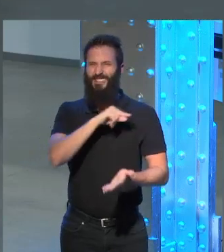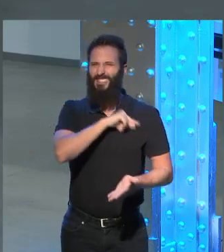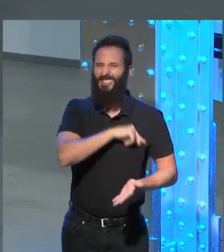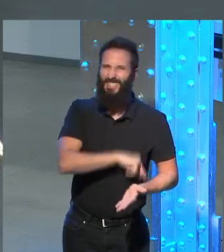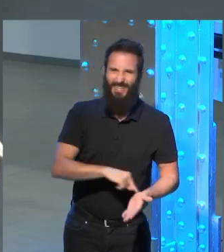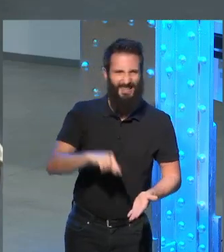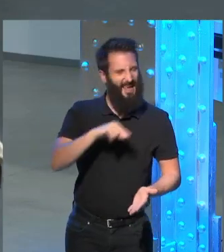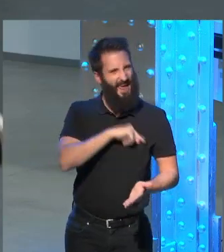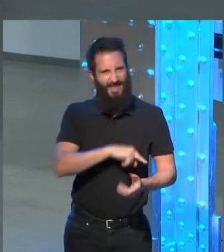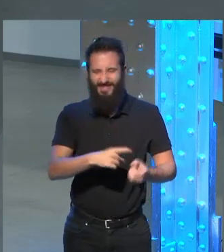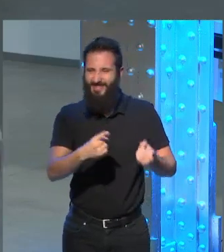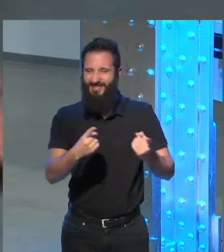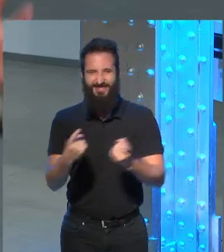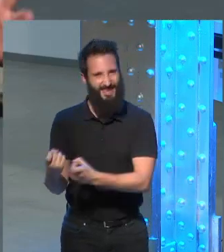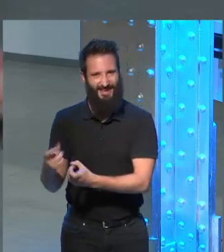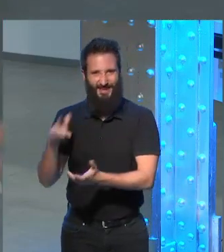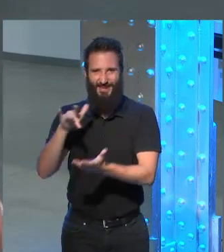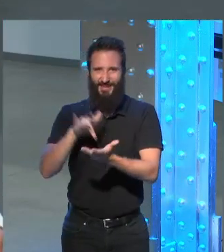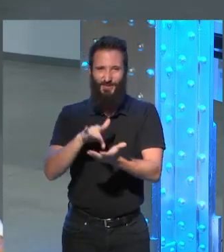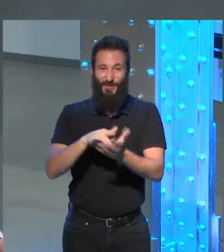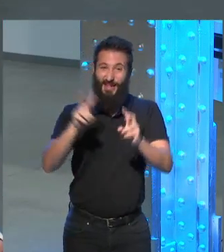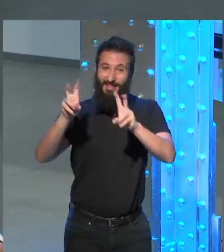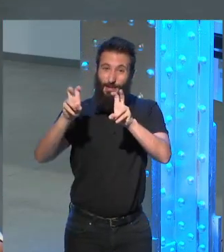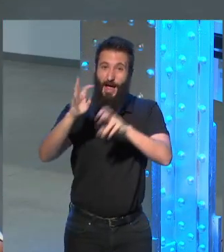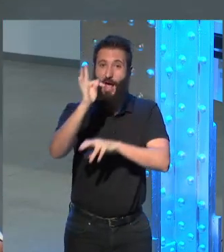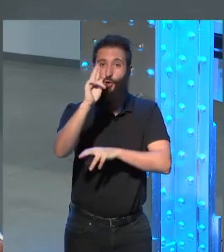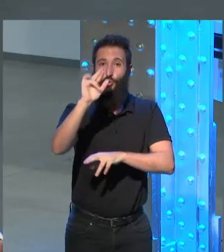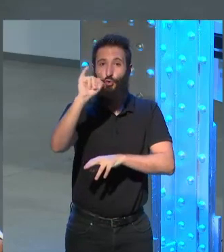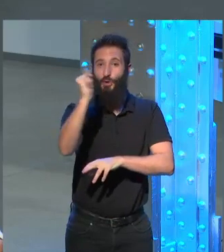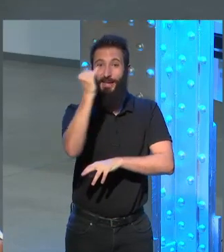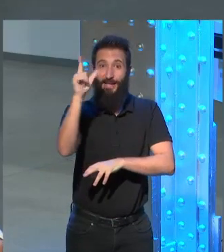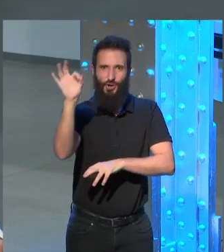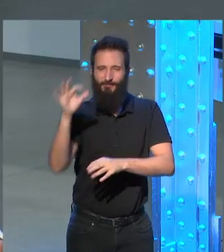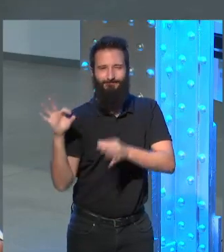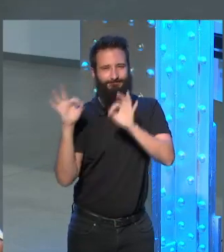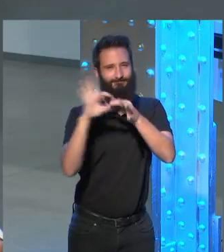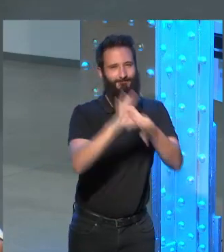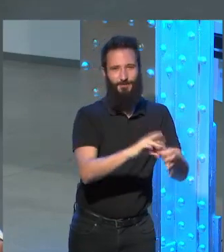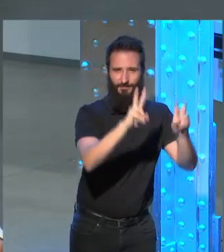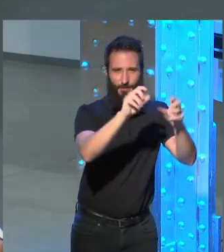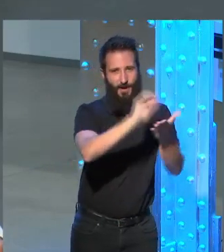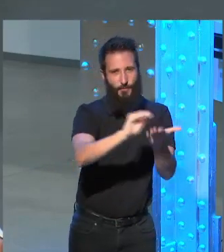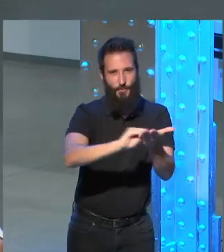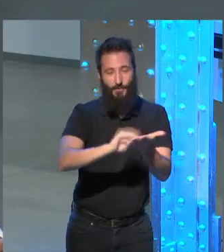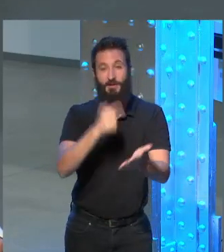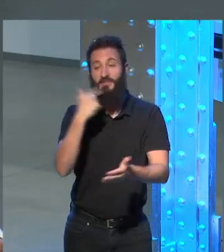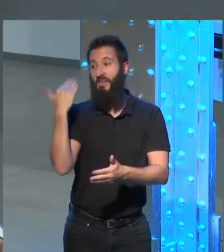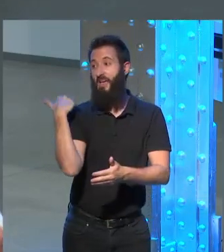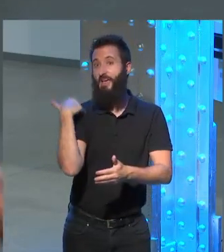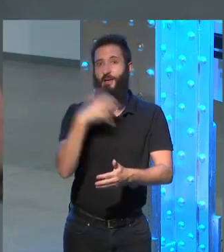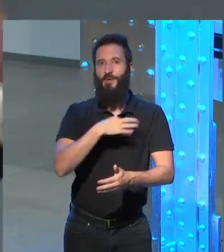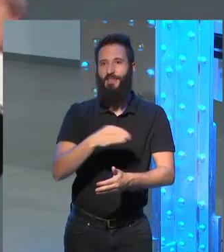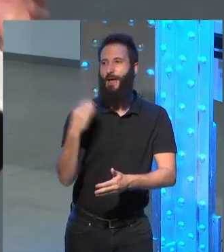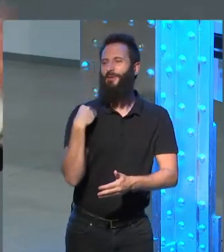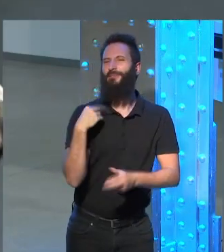necesidad imperiosa de escribir sobre ese tema si me hubieran preguntado antes si iba a escribir alguna vez una novela sobre la